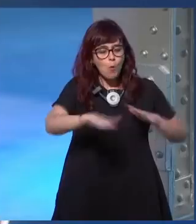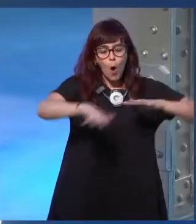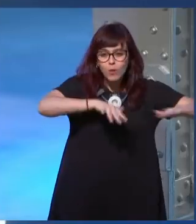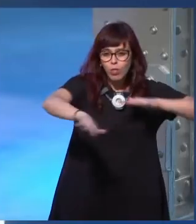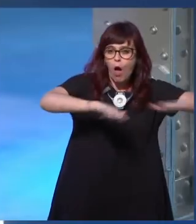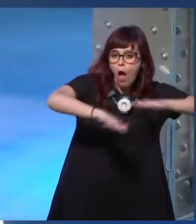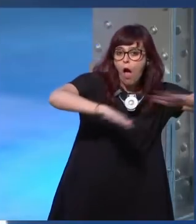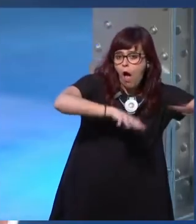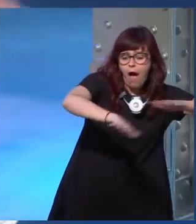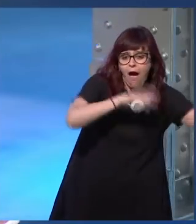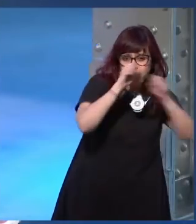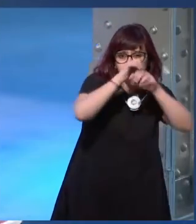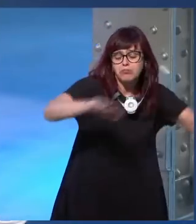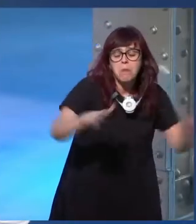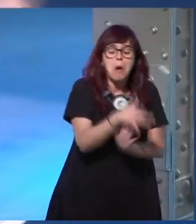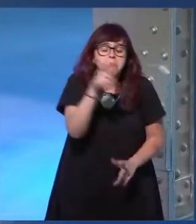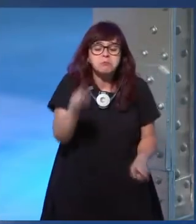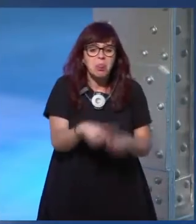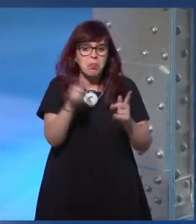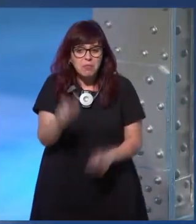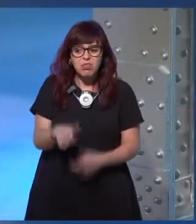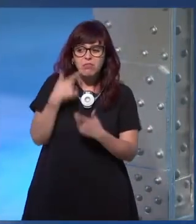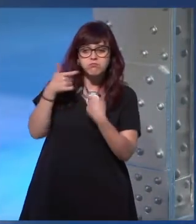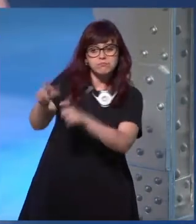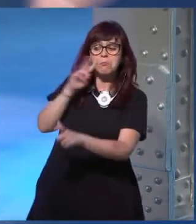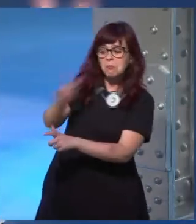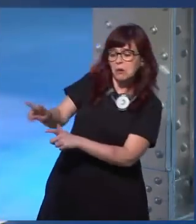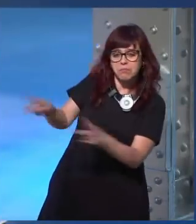masa crítica al principio todo el mundo decía da igual no pasa nada